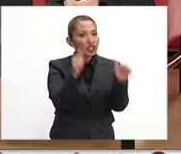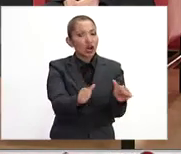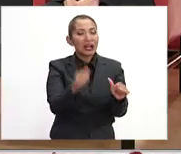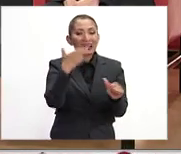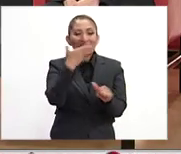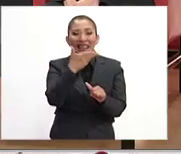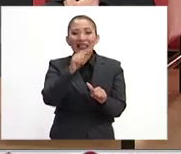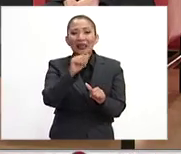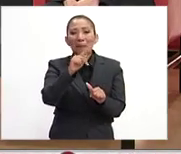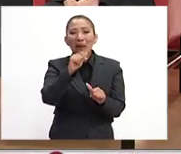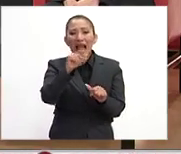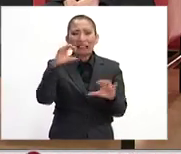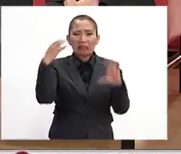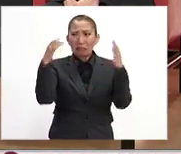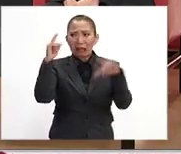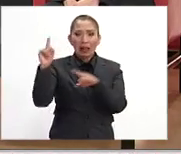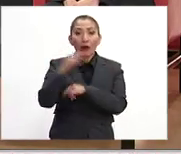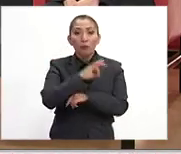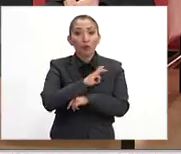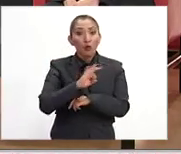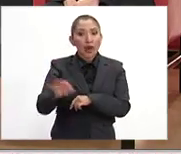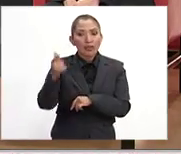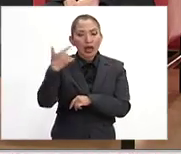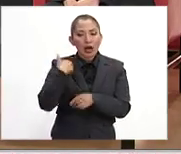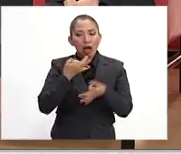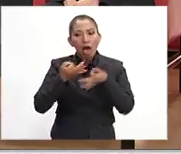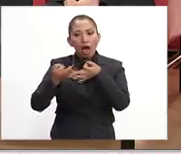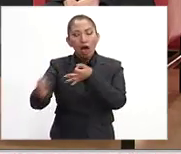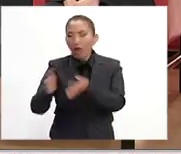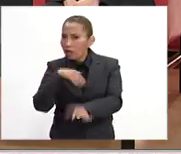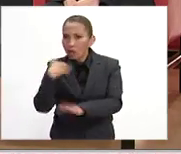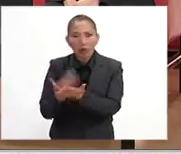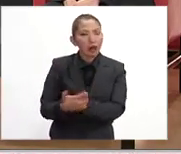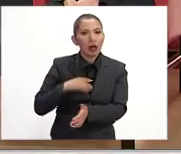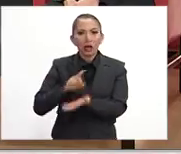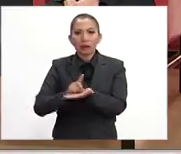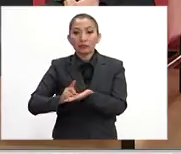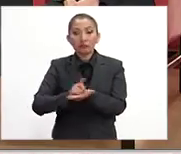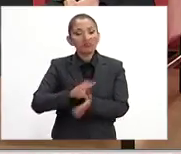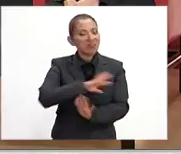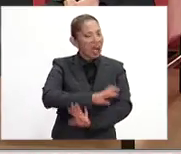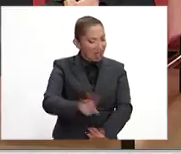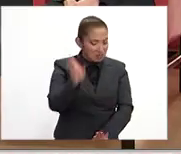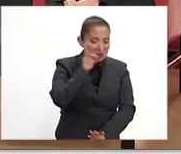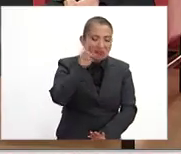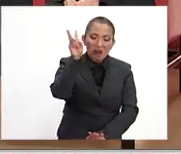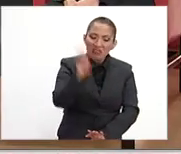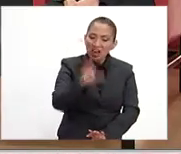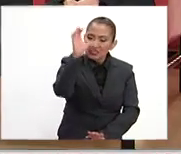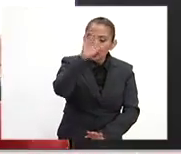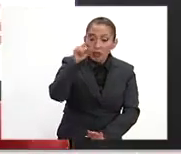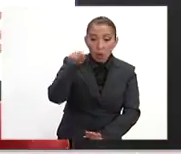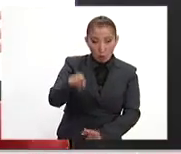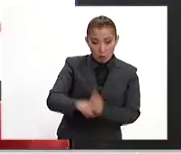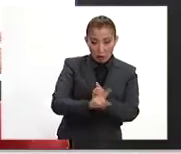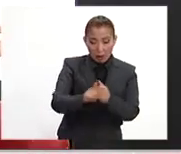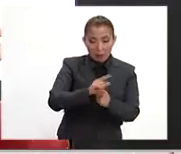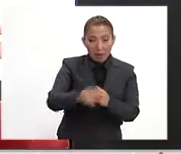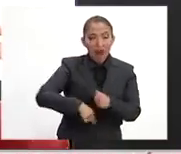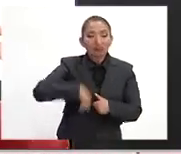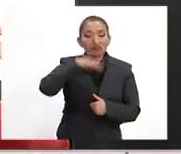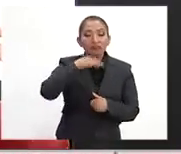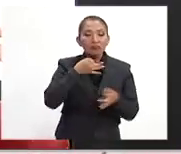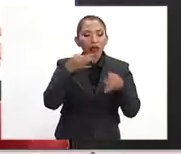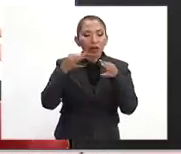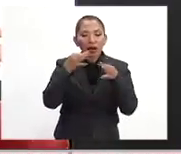hiperactividad puede conducir a problemas de adicciones. Así es. Cada vez tenemos más evidencia científica de que un trastorno por déficit de atención